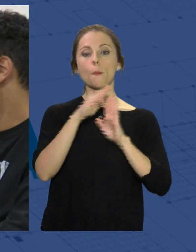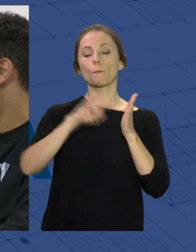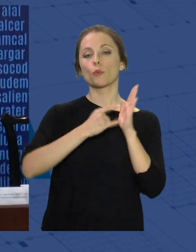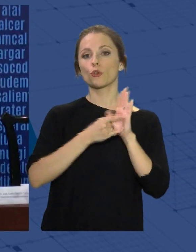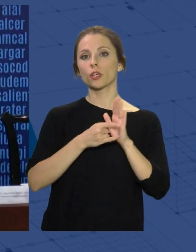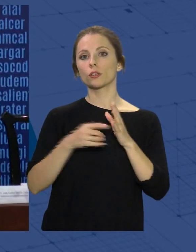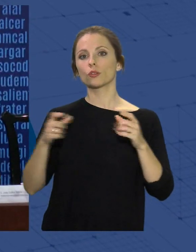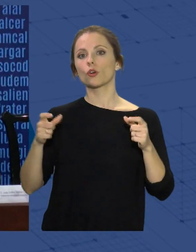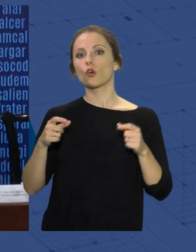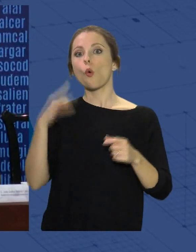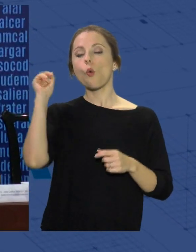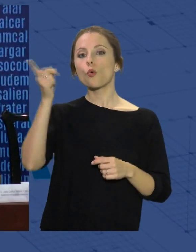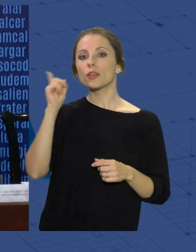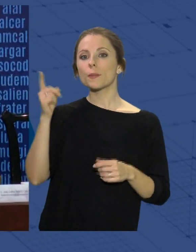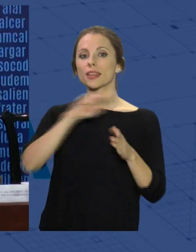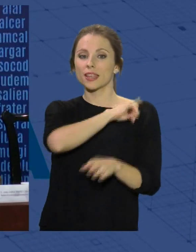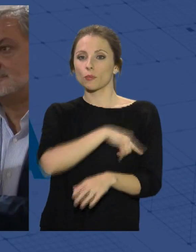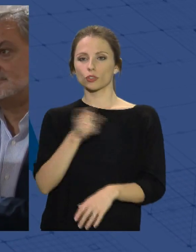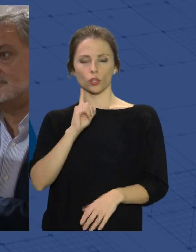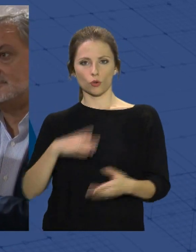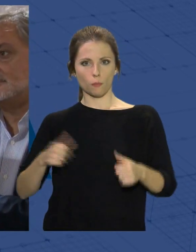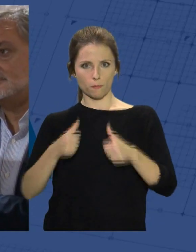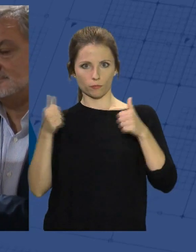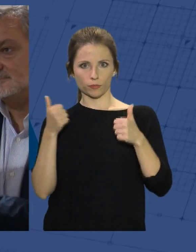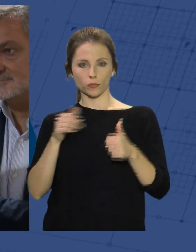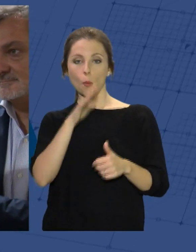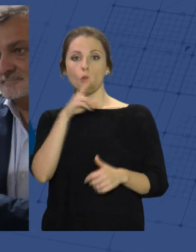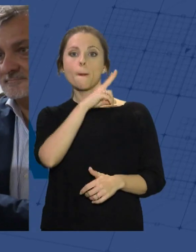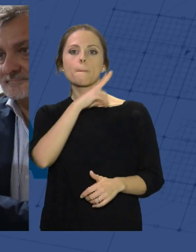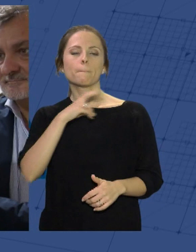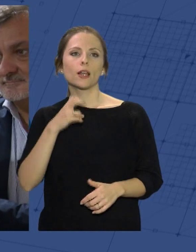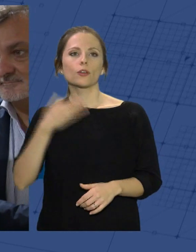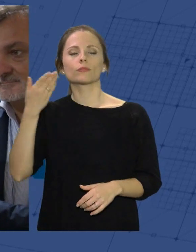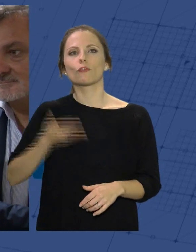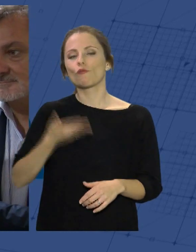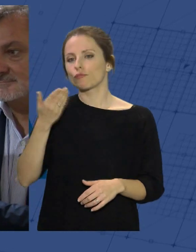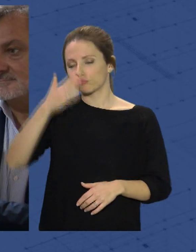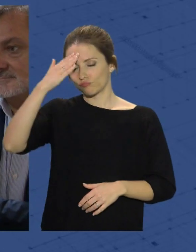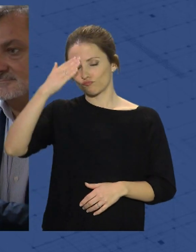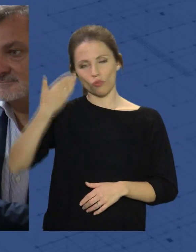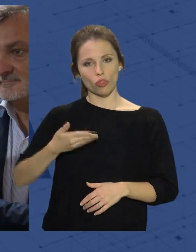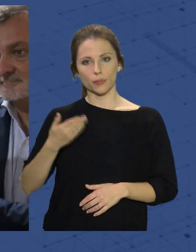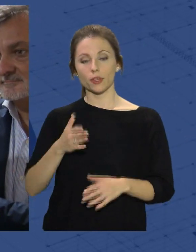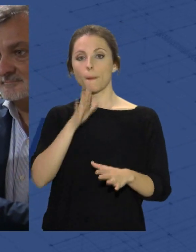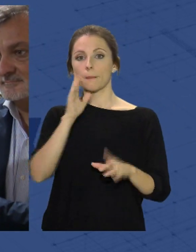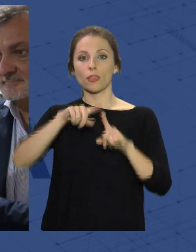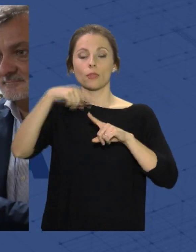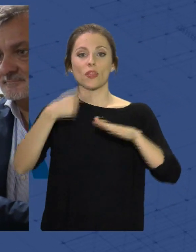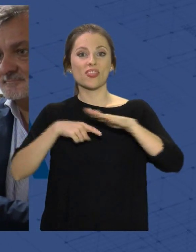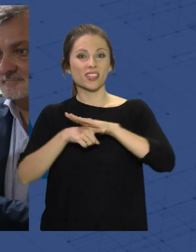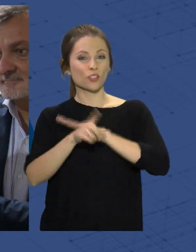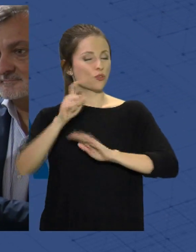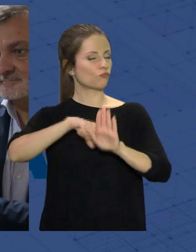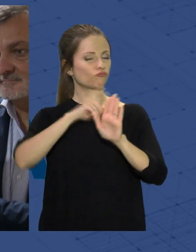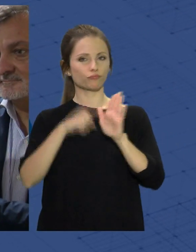más que solo el deporte. Entendemos que se inculcan valores que son fundamentales, incluso luego para su desarrollo vital